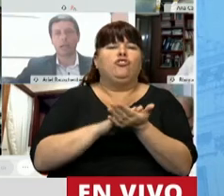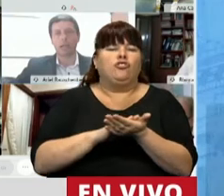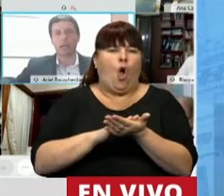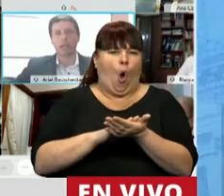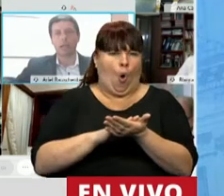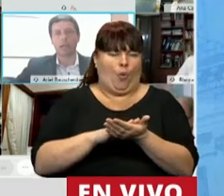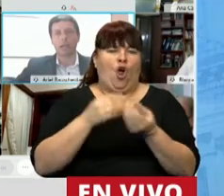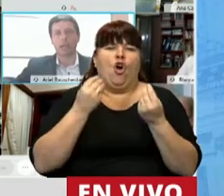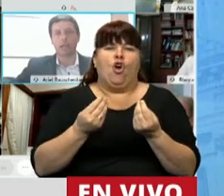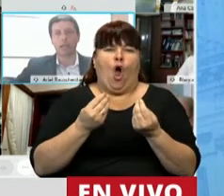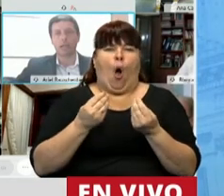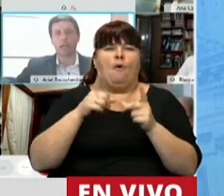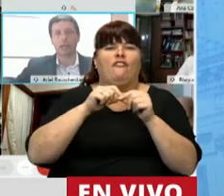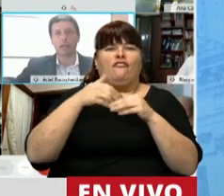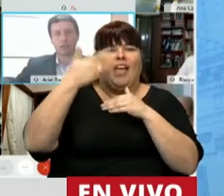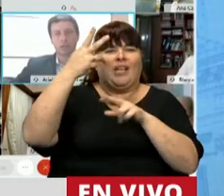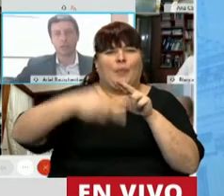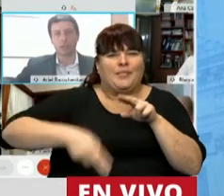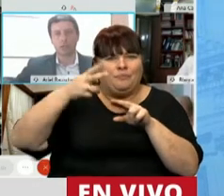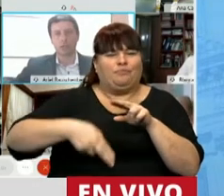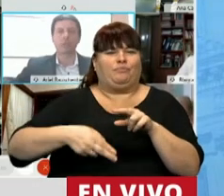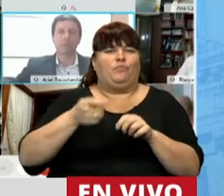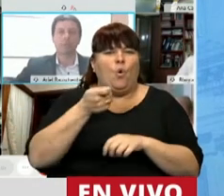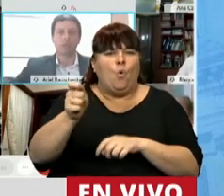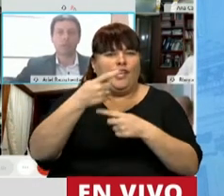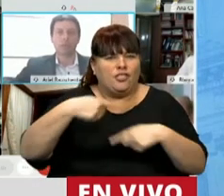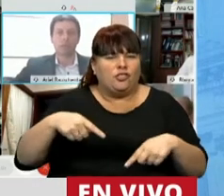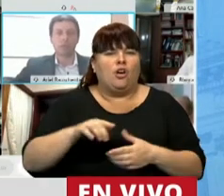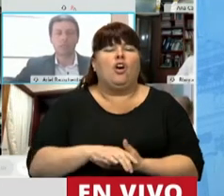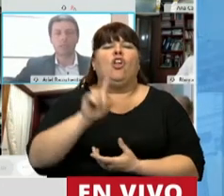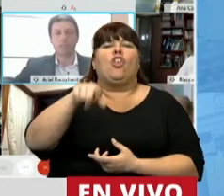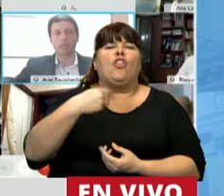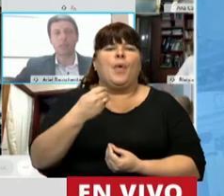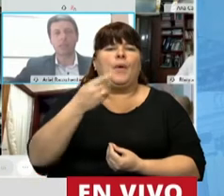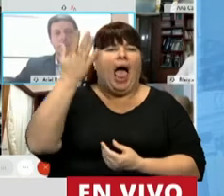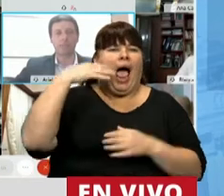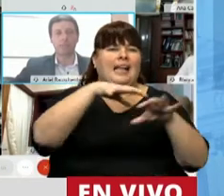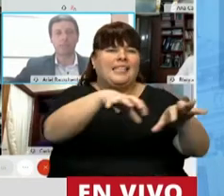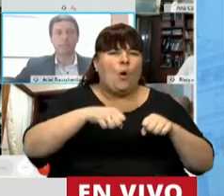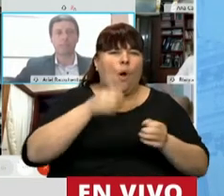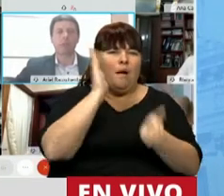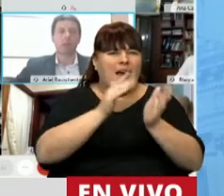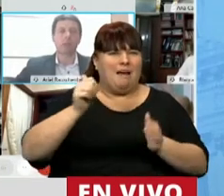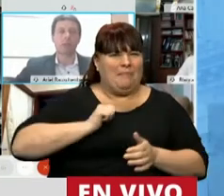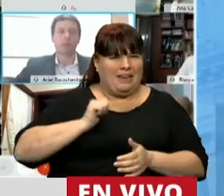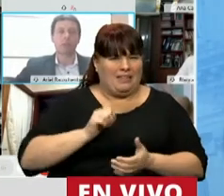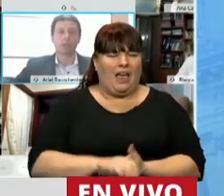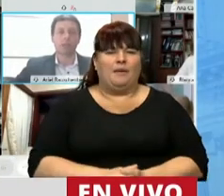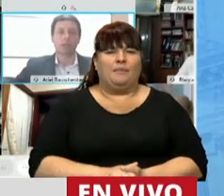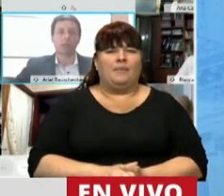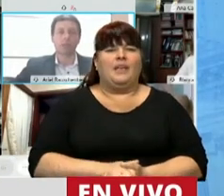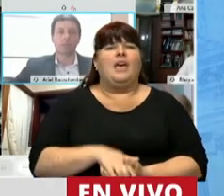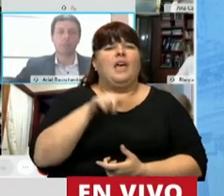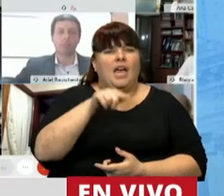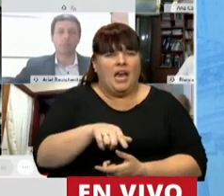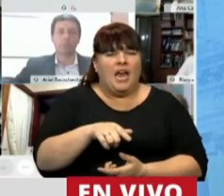aplicabilidad de los plazos de prescripción en acciones civiles derivadas de delitos de esa humanidad. Los delitos fueron